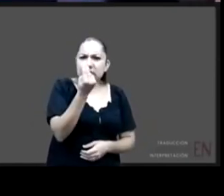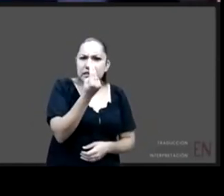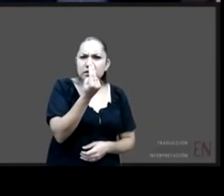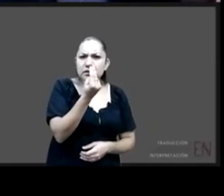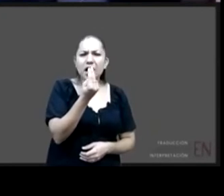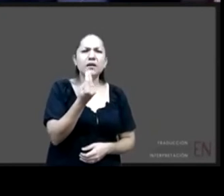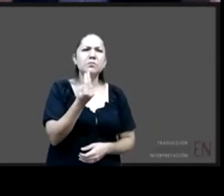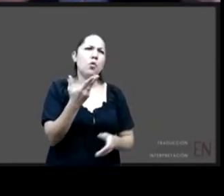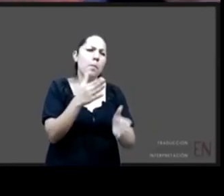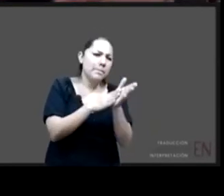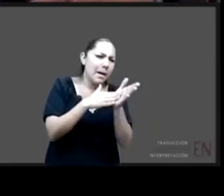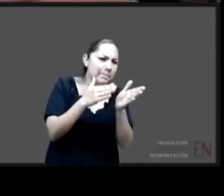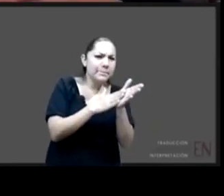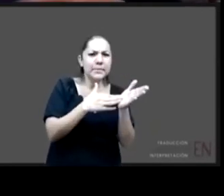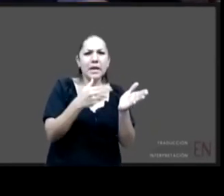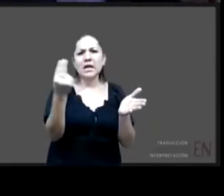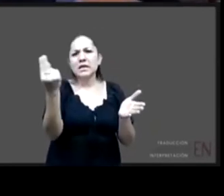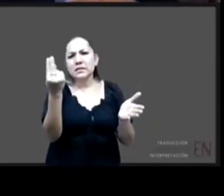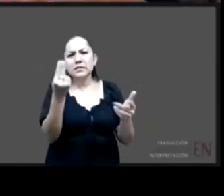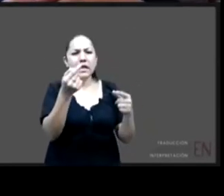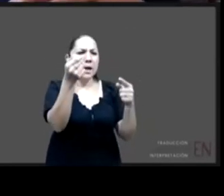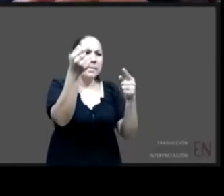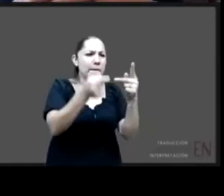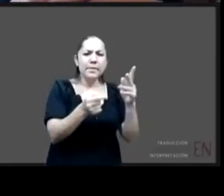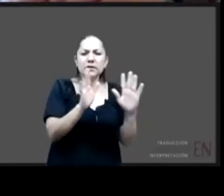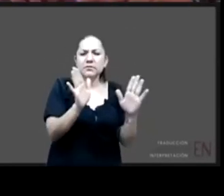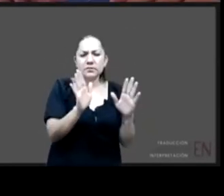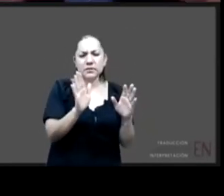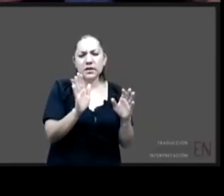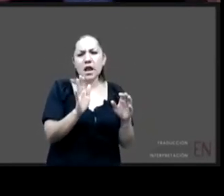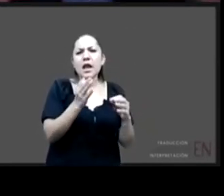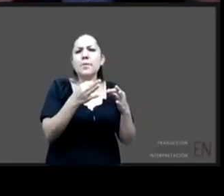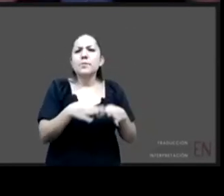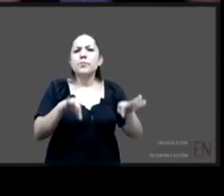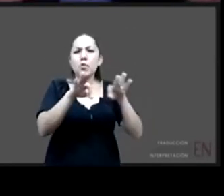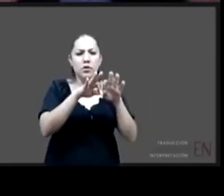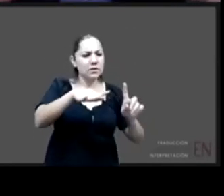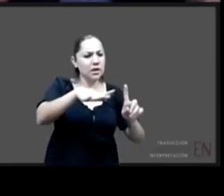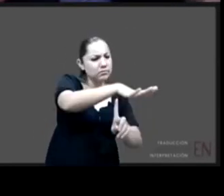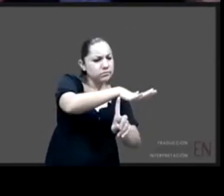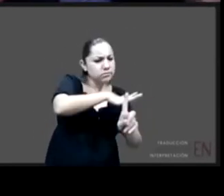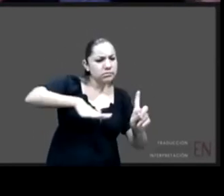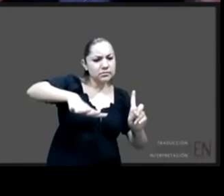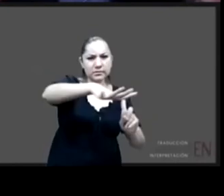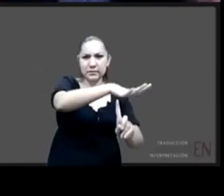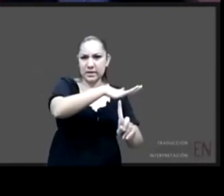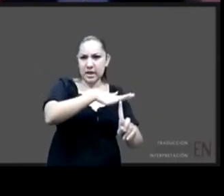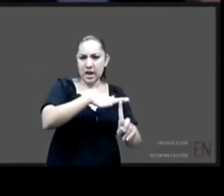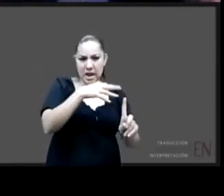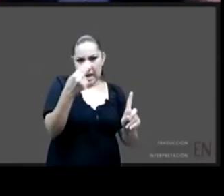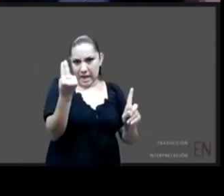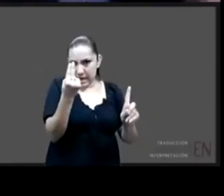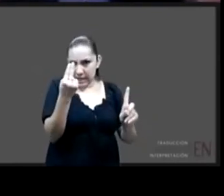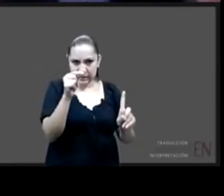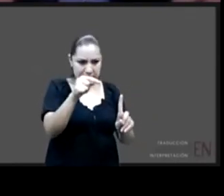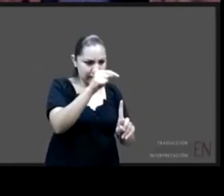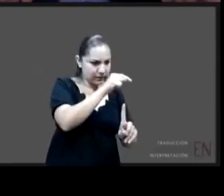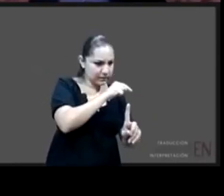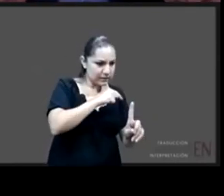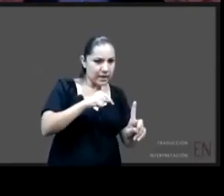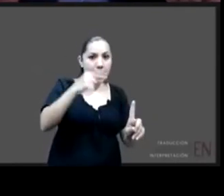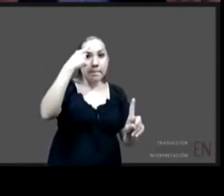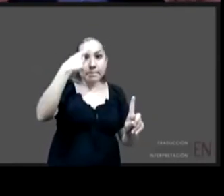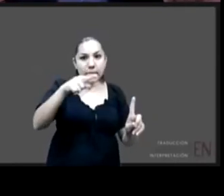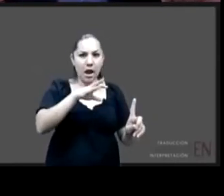es más bien la estructura en los requisitos formales igual nos puede decir ¿qué estructura necesita